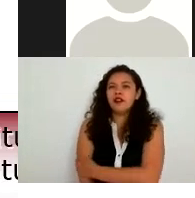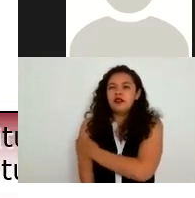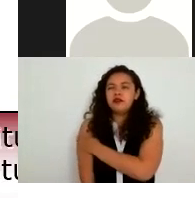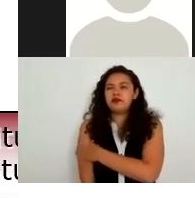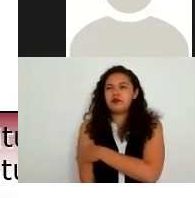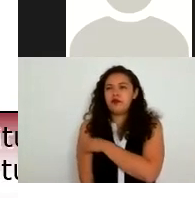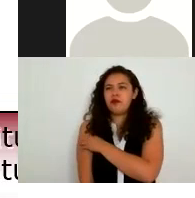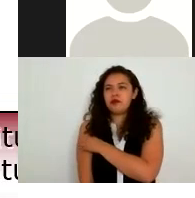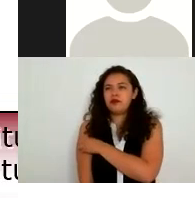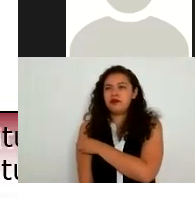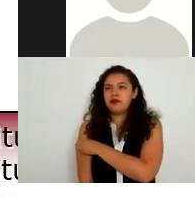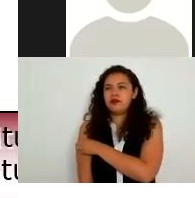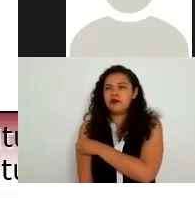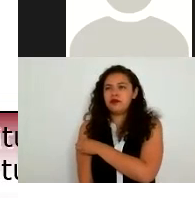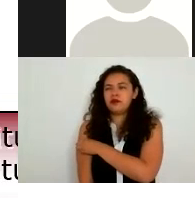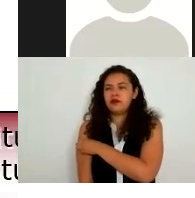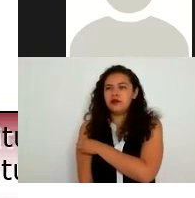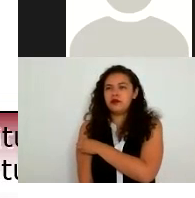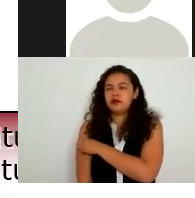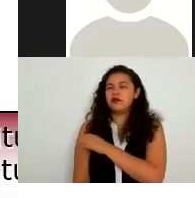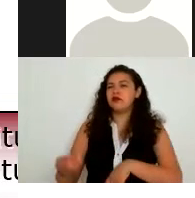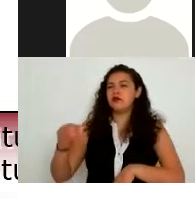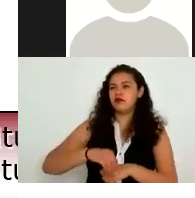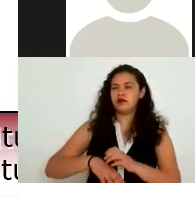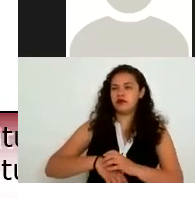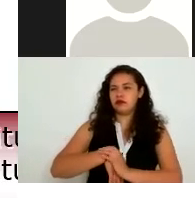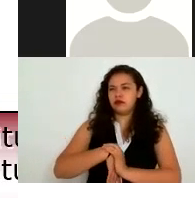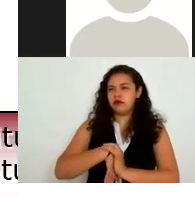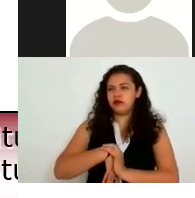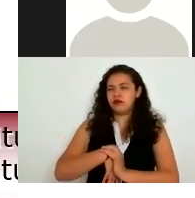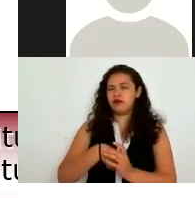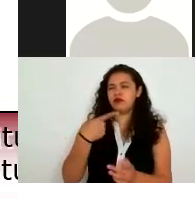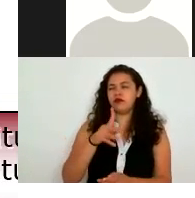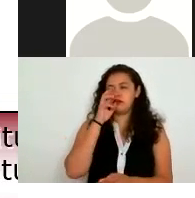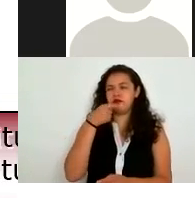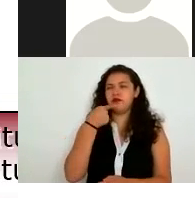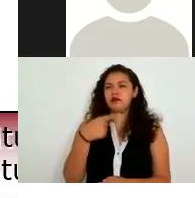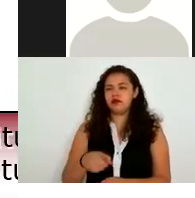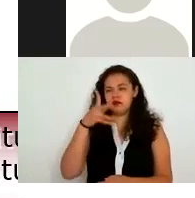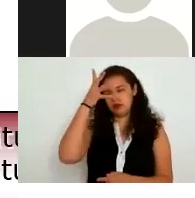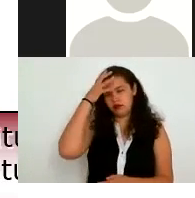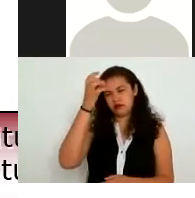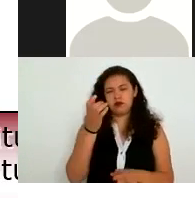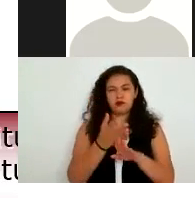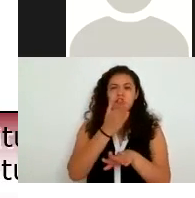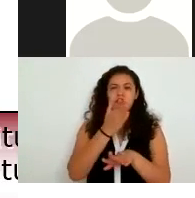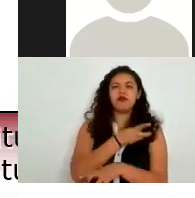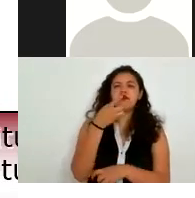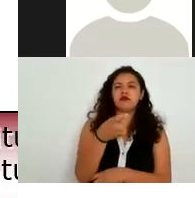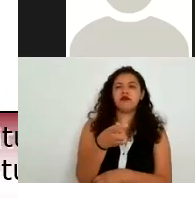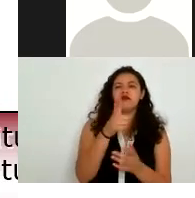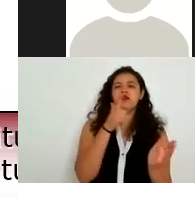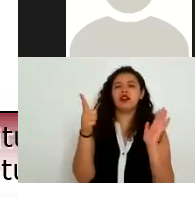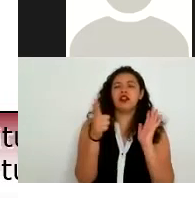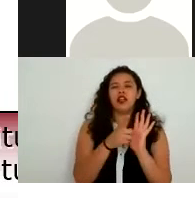interpone estableciendo cuál es su reclamación y cuáles son los conceptos preceptos o los artículos de la ley que se